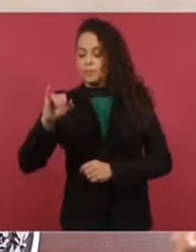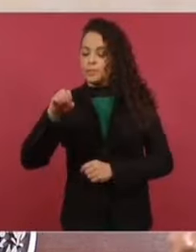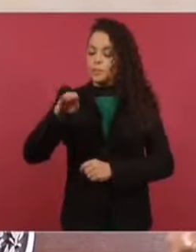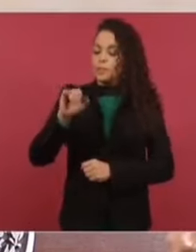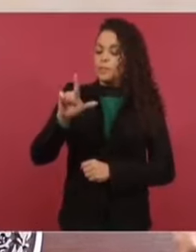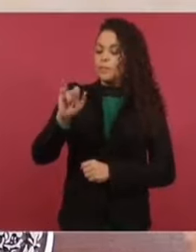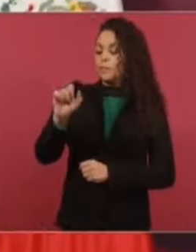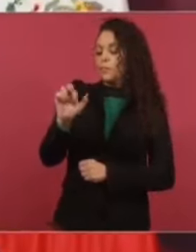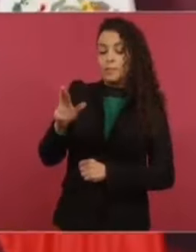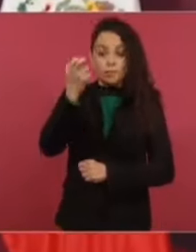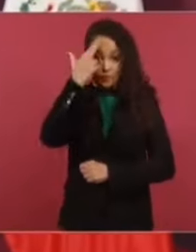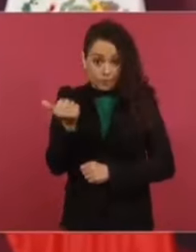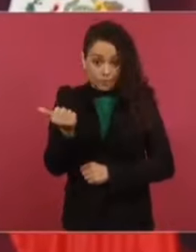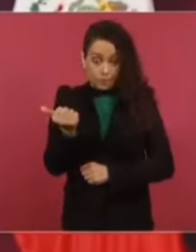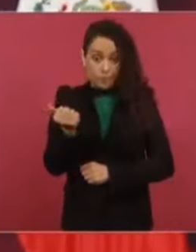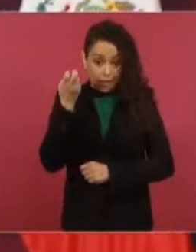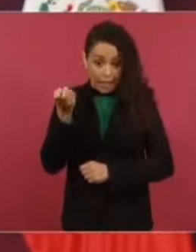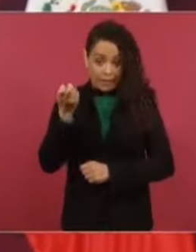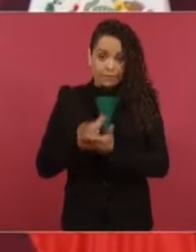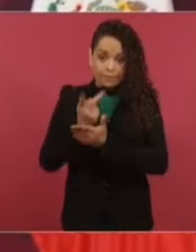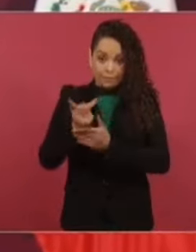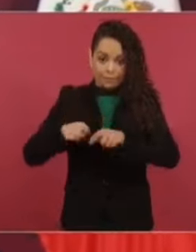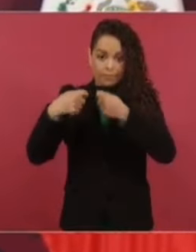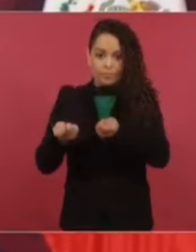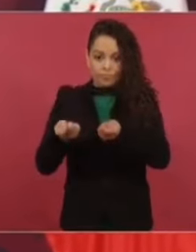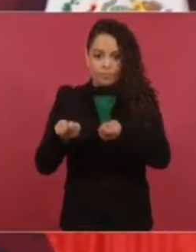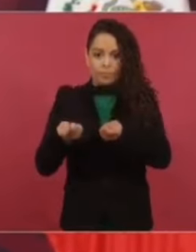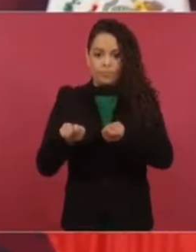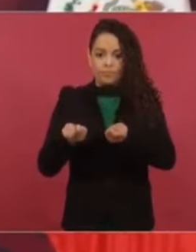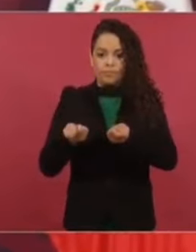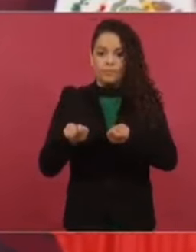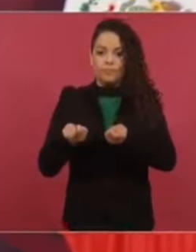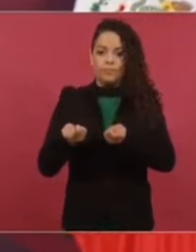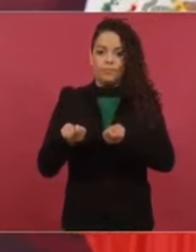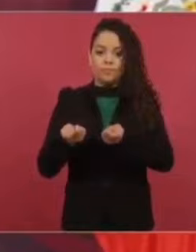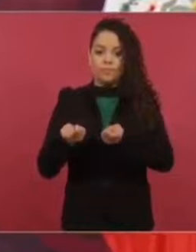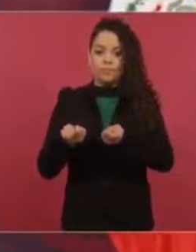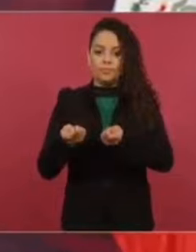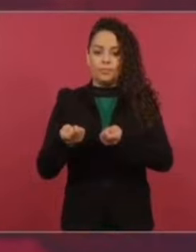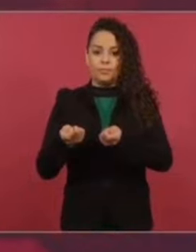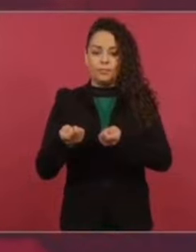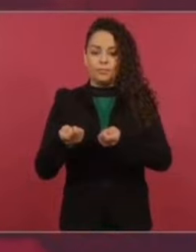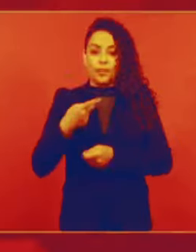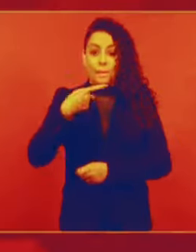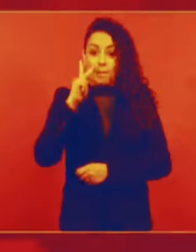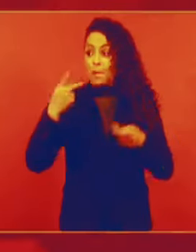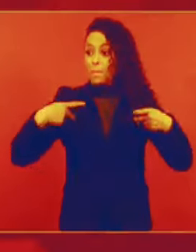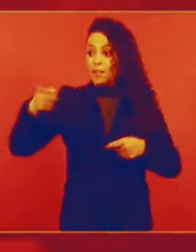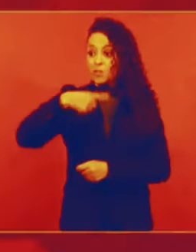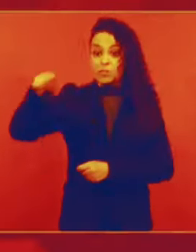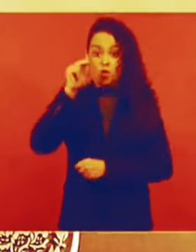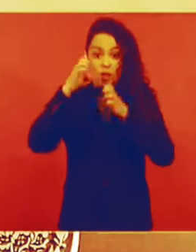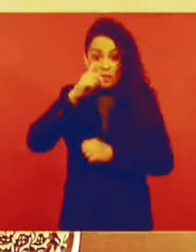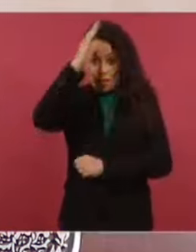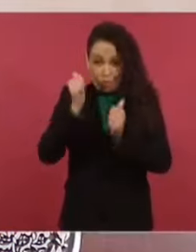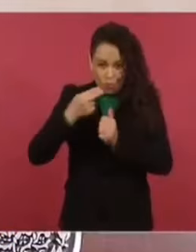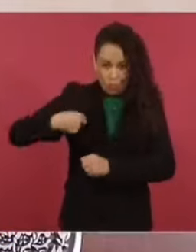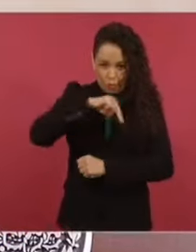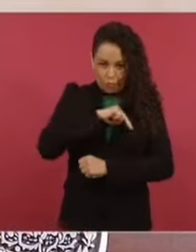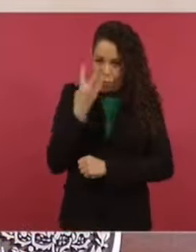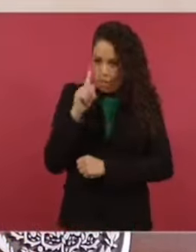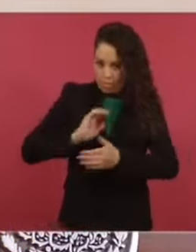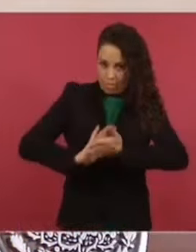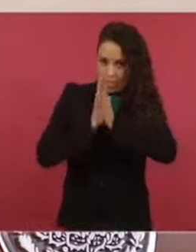Entonces, sin decir, en el marco en que se da la ceremonia, se lanzan todos, los que están en contra de nosotros, aún estos hipócritas, que